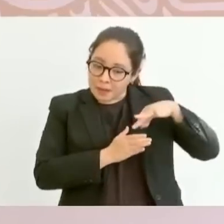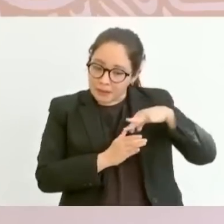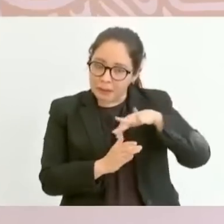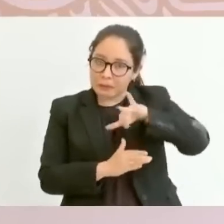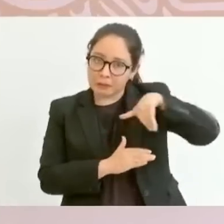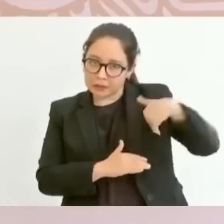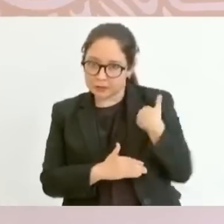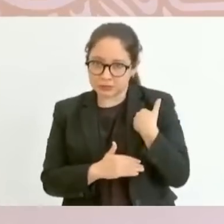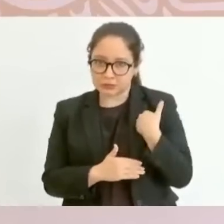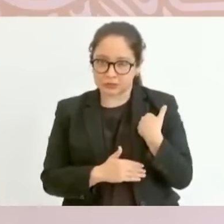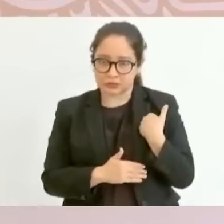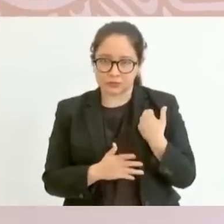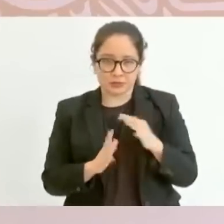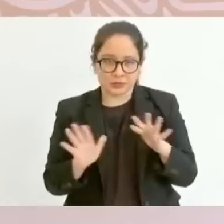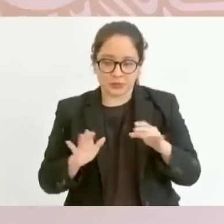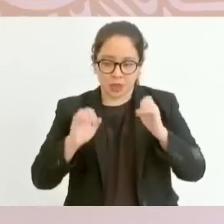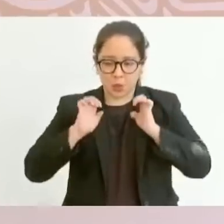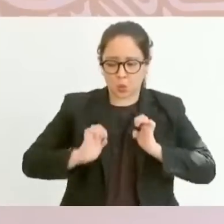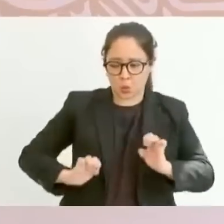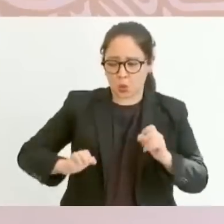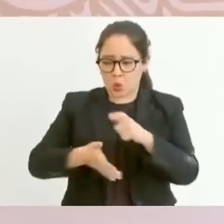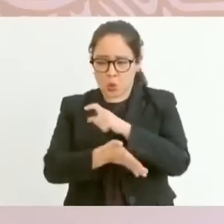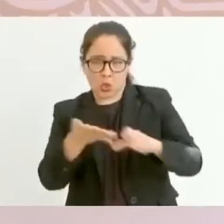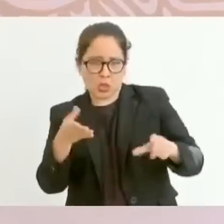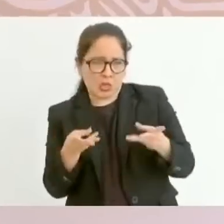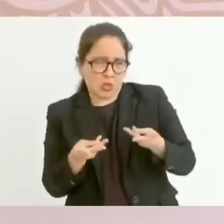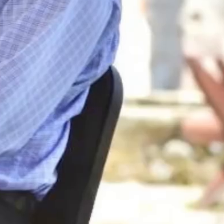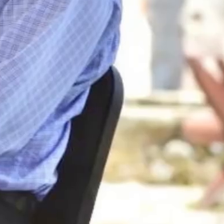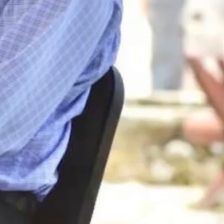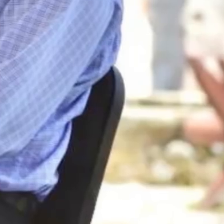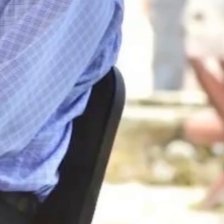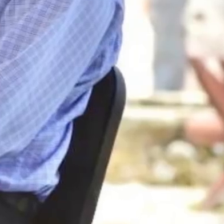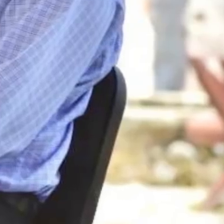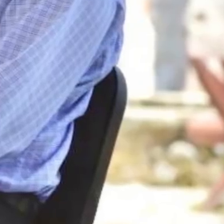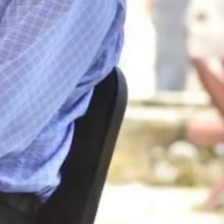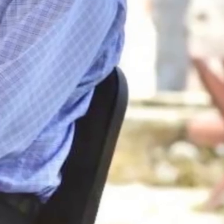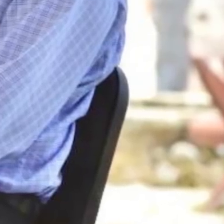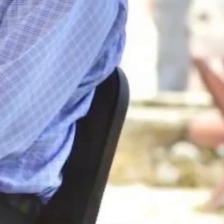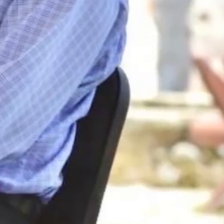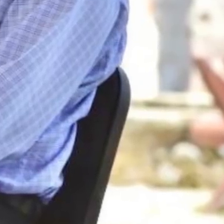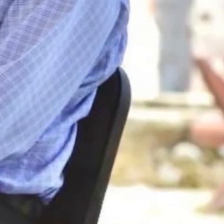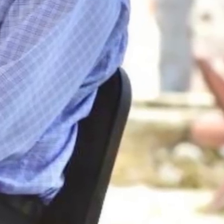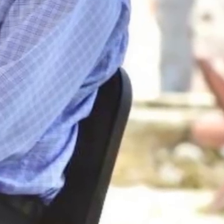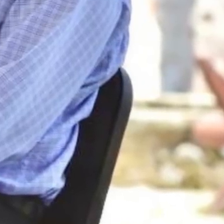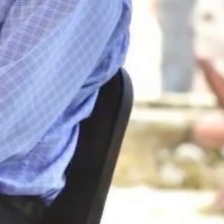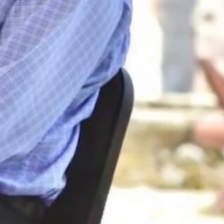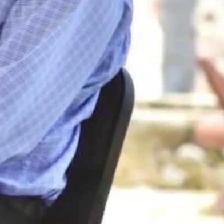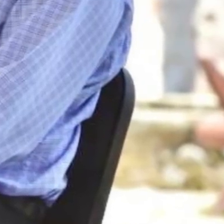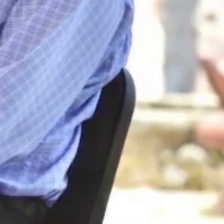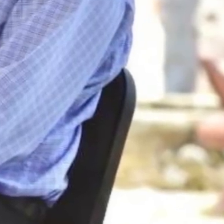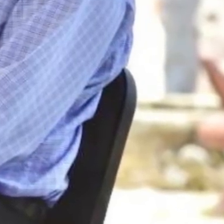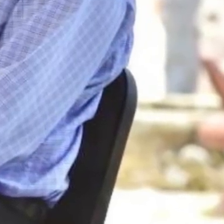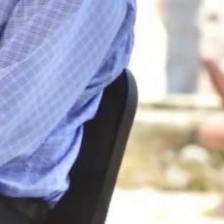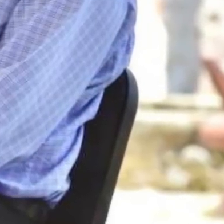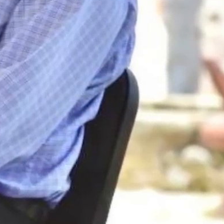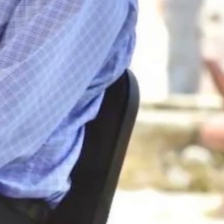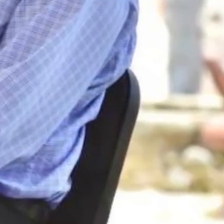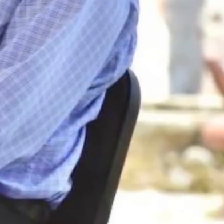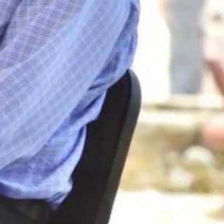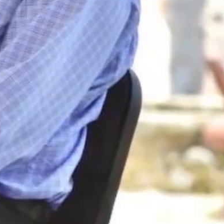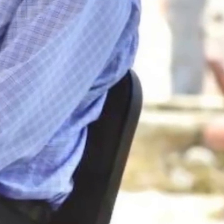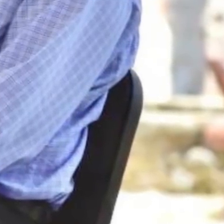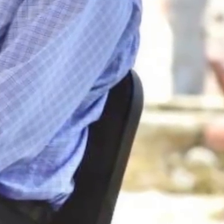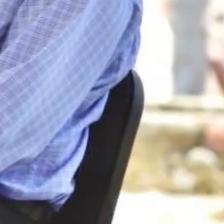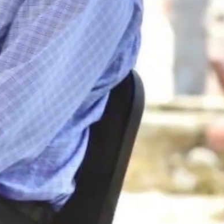Ya no hay lujos en el gobierno. Hoy por la tarde, el presidente Andrés Manuel López Obrador, durante su gira por el